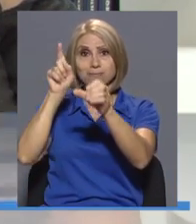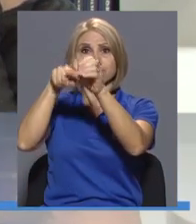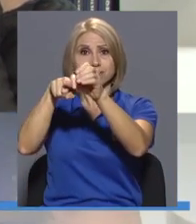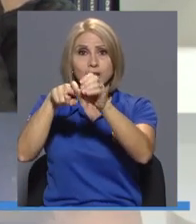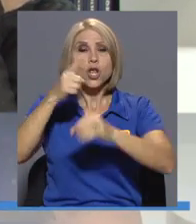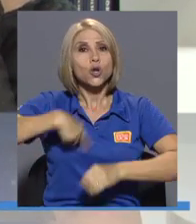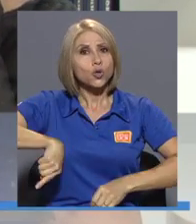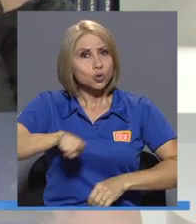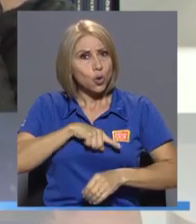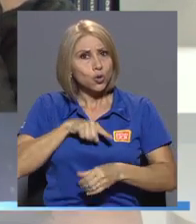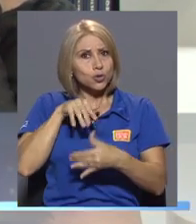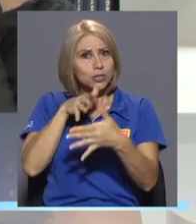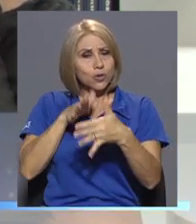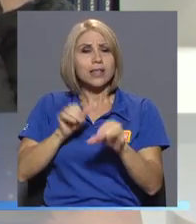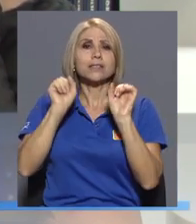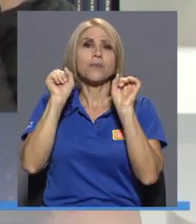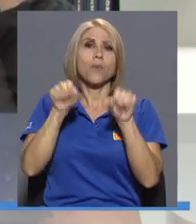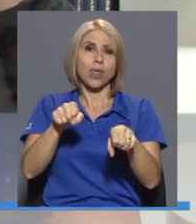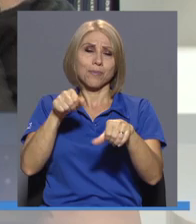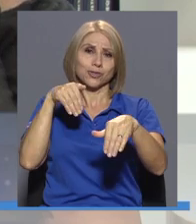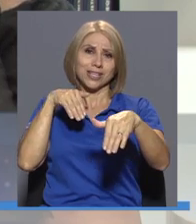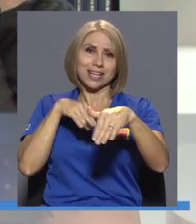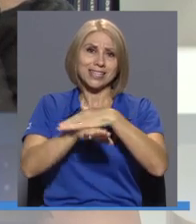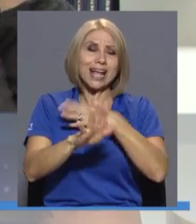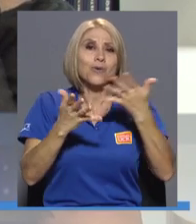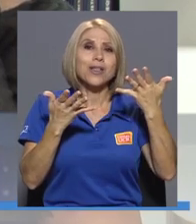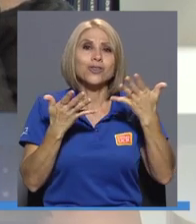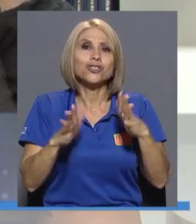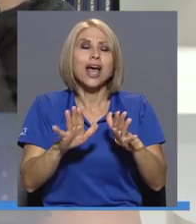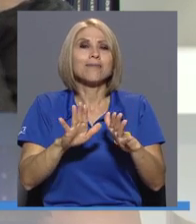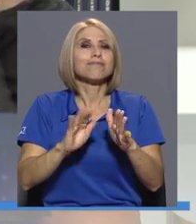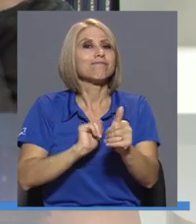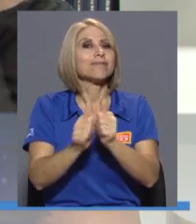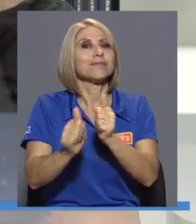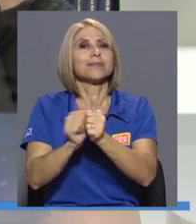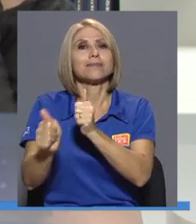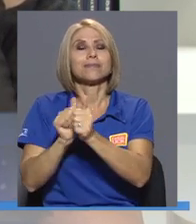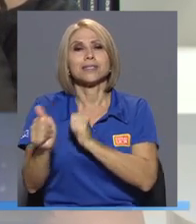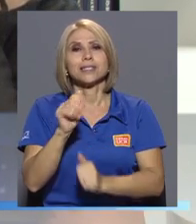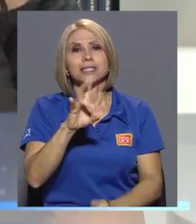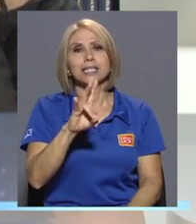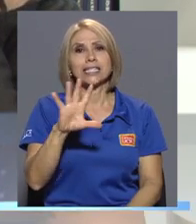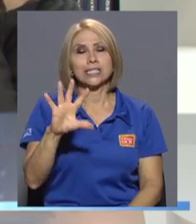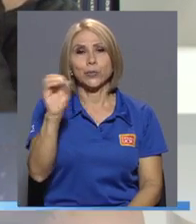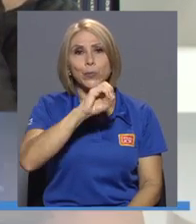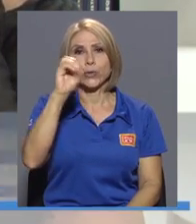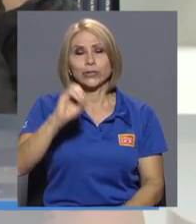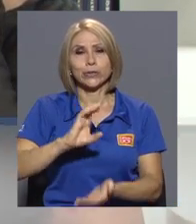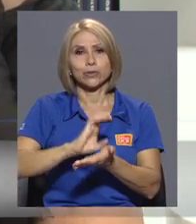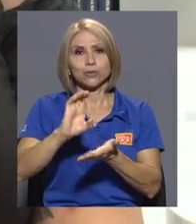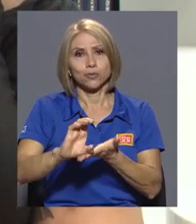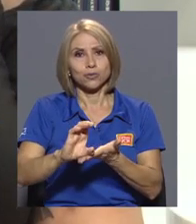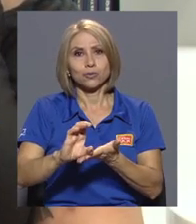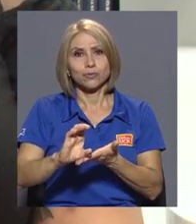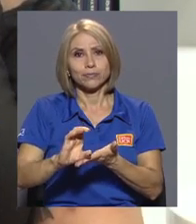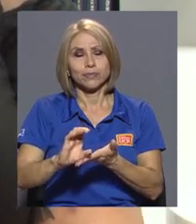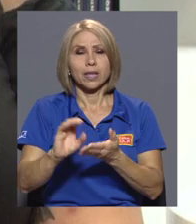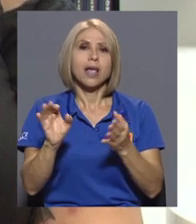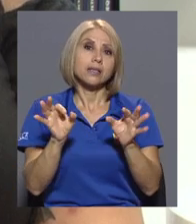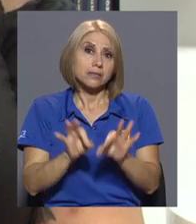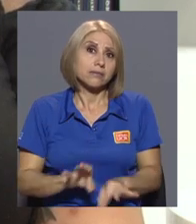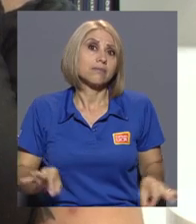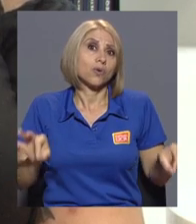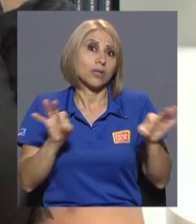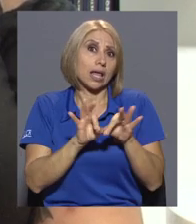podemos ingresar cuando tenemos el 75% de los cursos aprobados. Entonces es importante porque